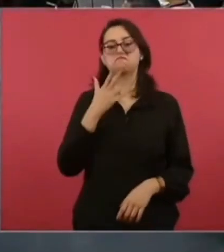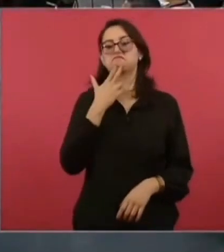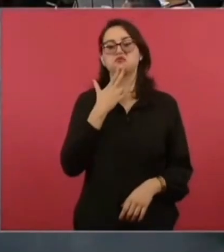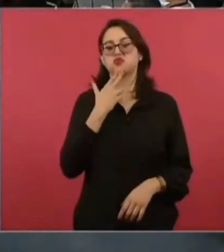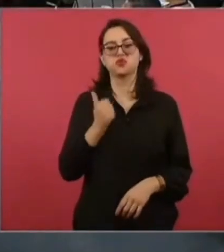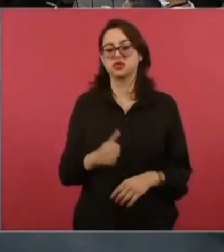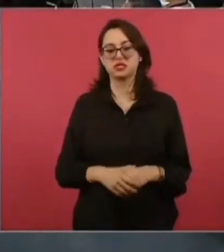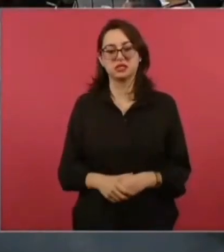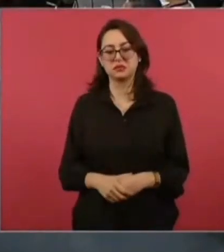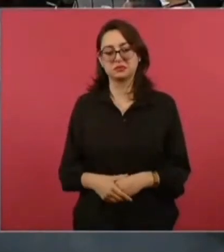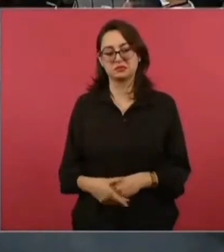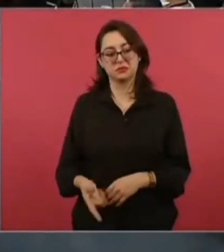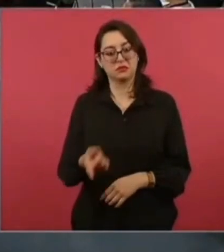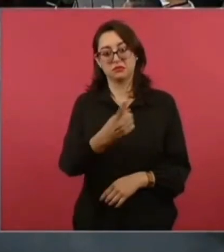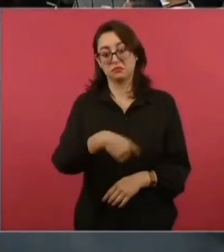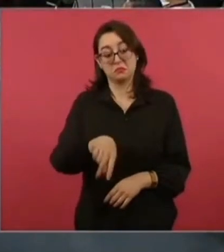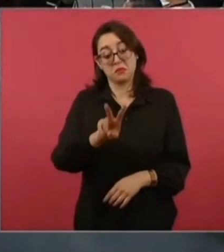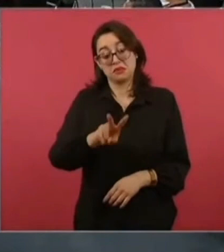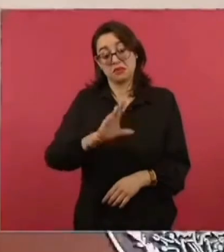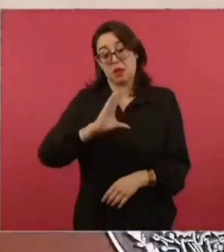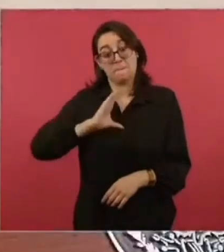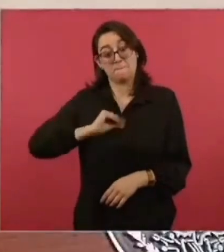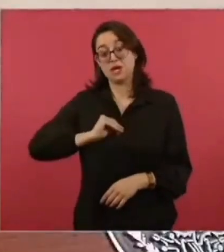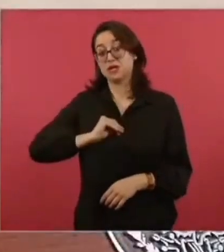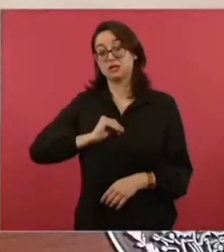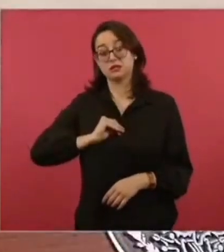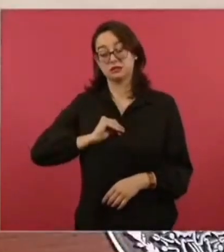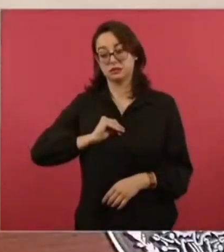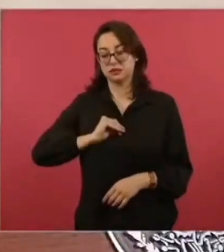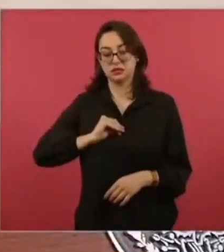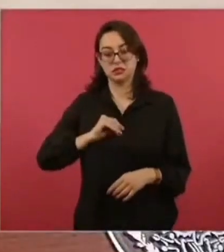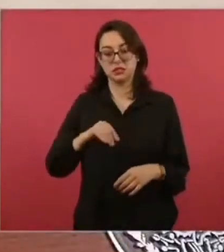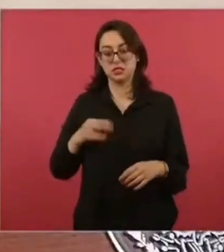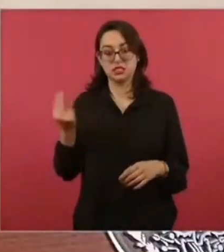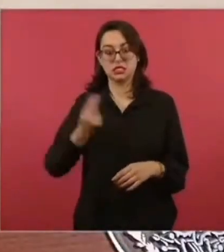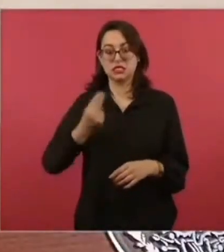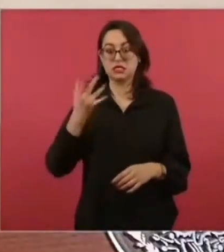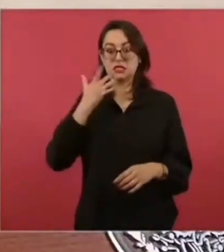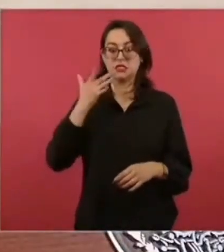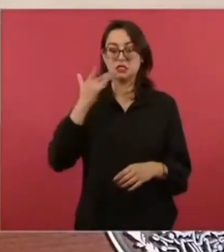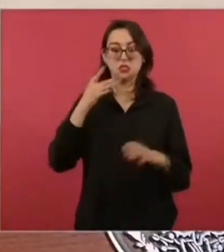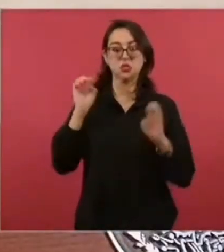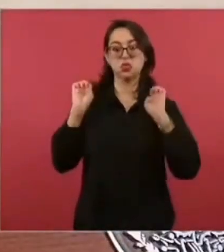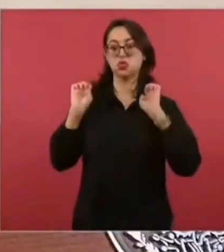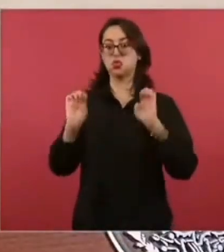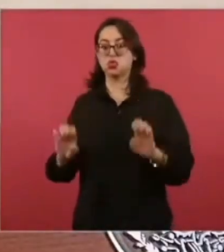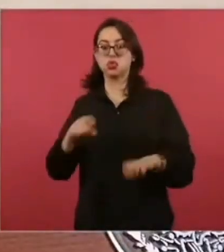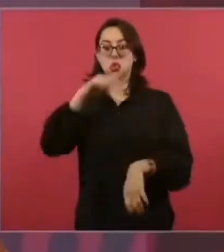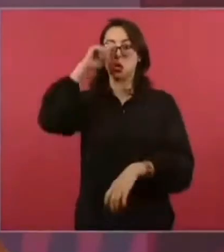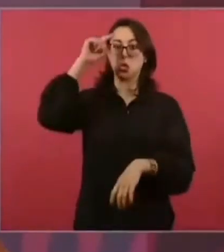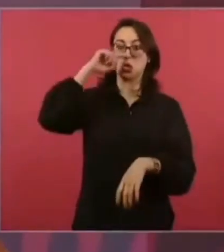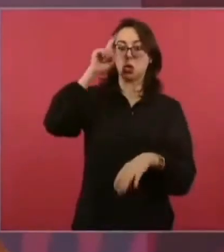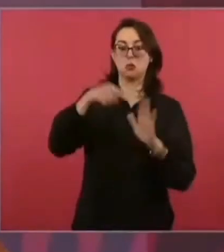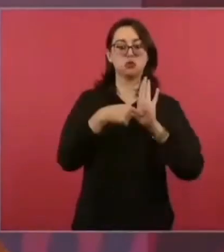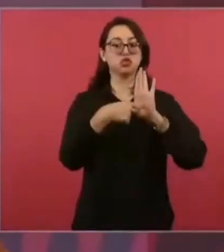Acomplejados. Que tienen que vivir colmados de lujos.